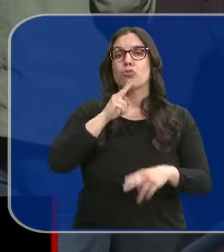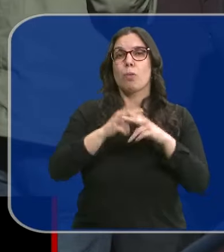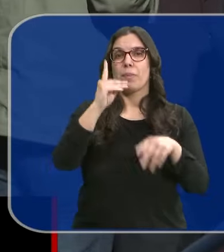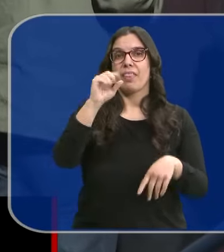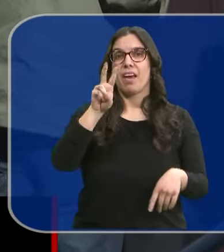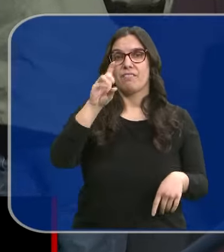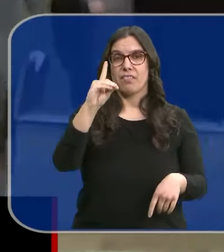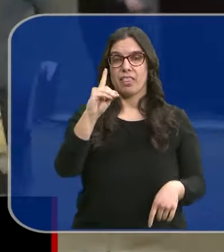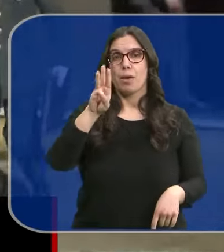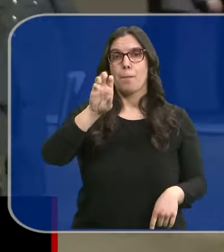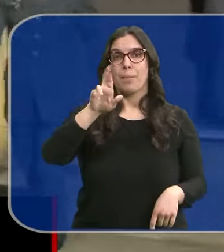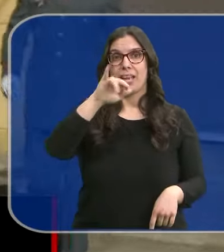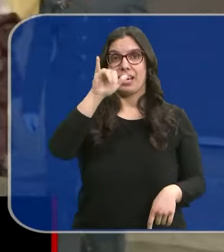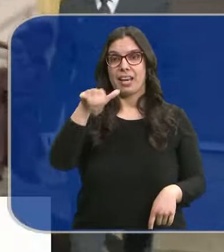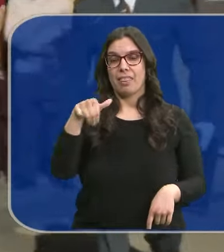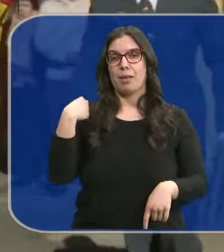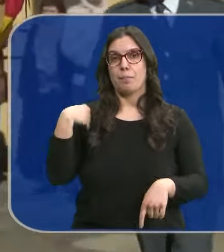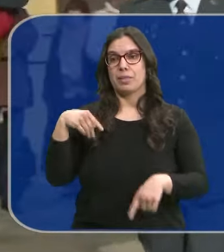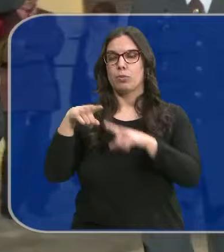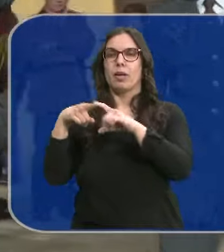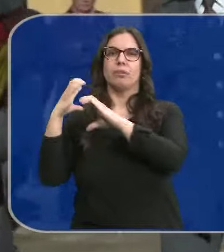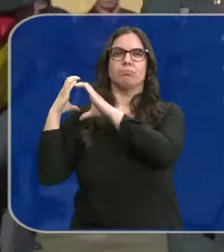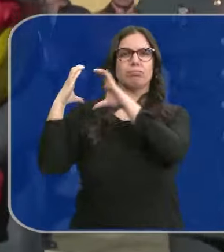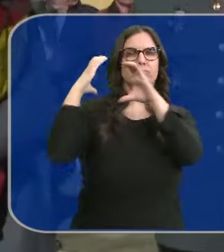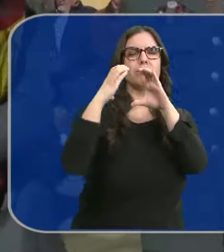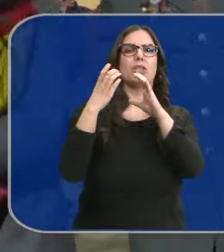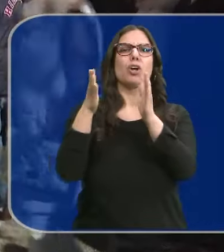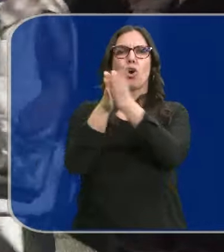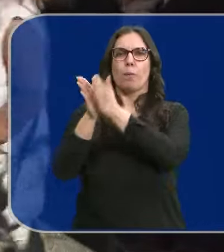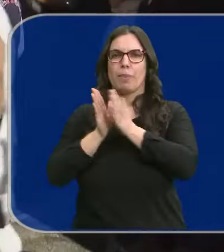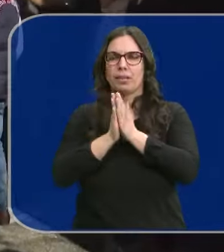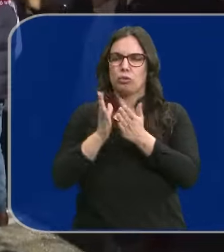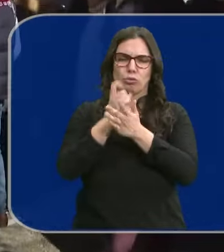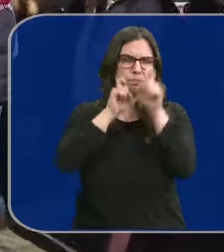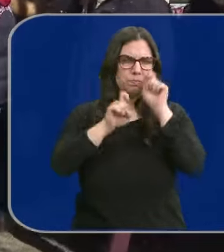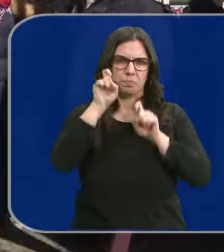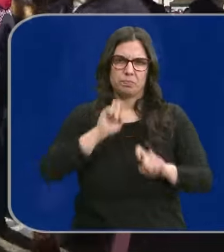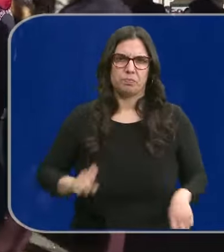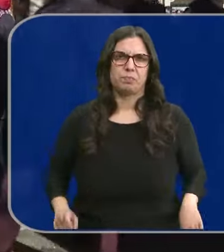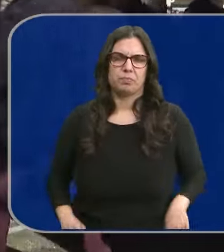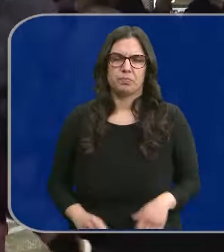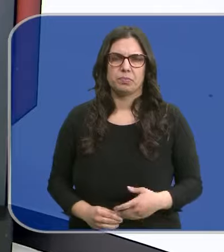tanatorio... ...y ha sido portado a hombros hasta la iglesia por sus compañeros entre lágrimas de la Guardia Civil.